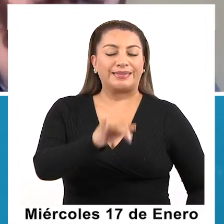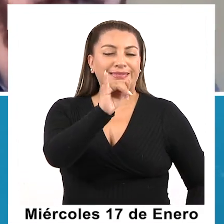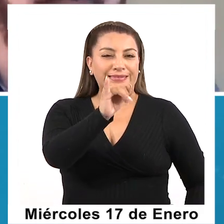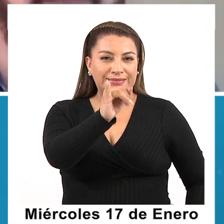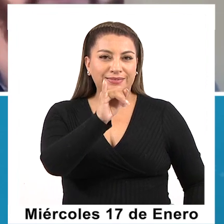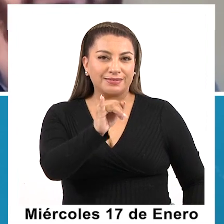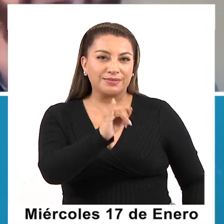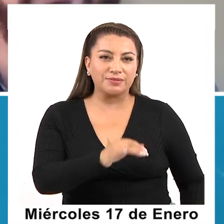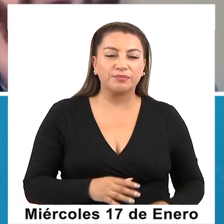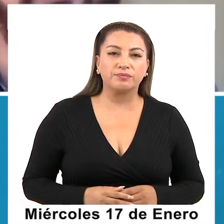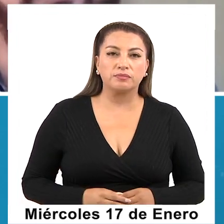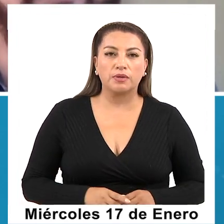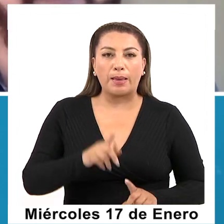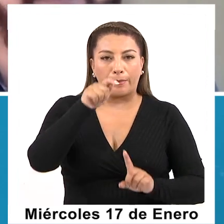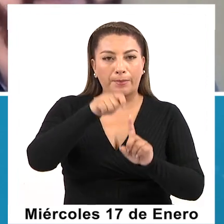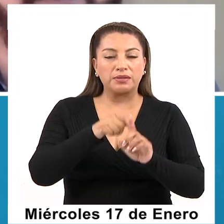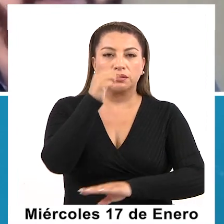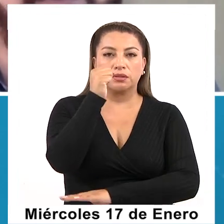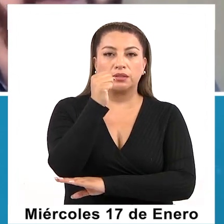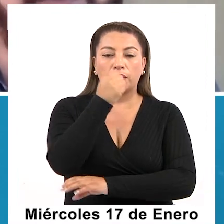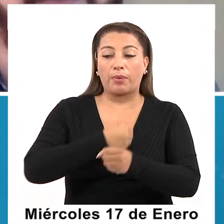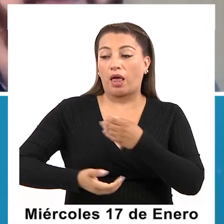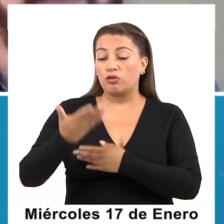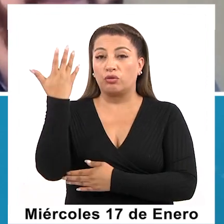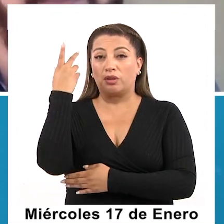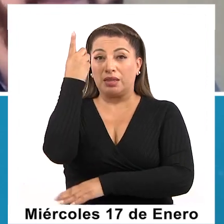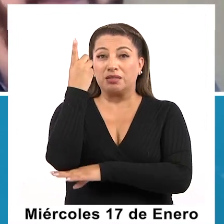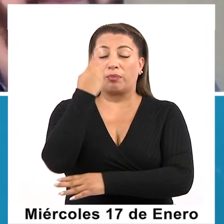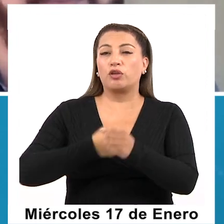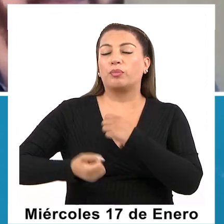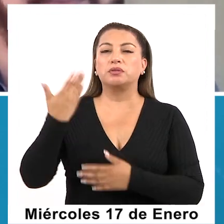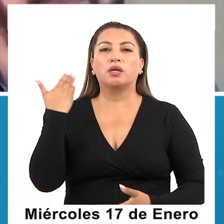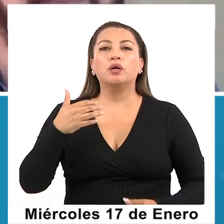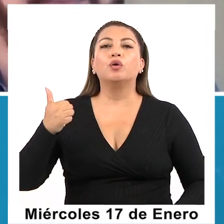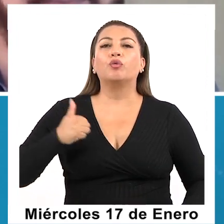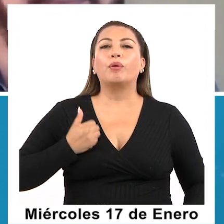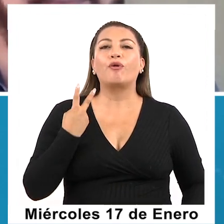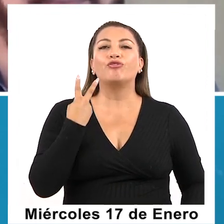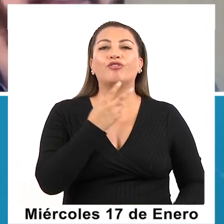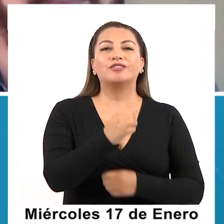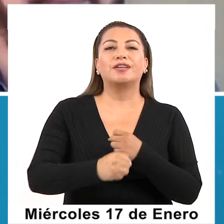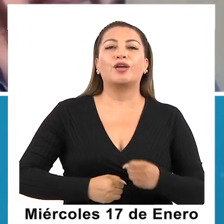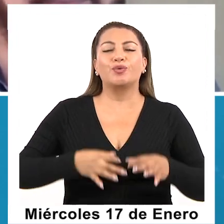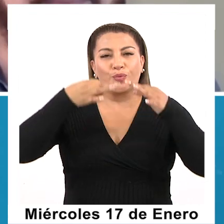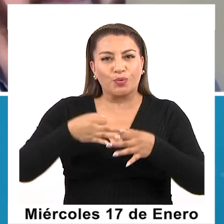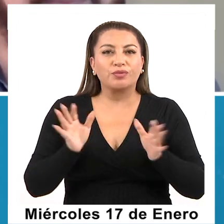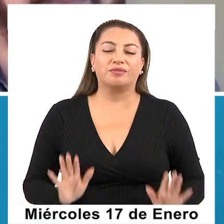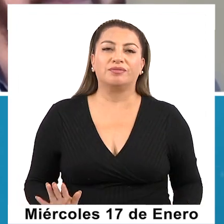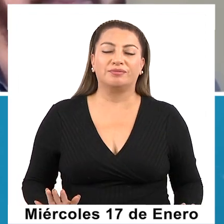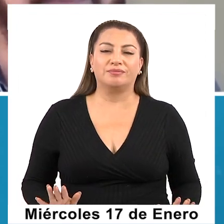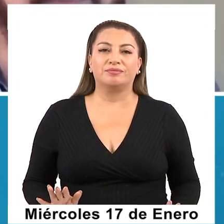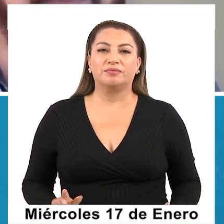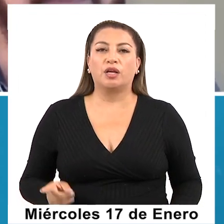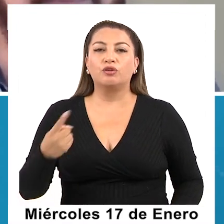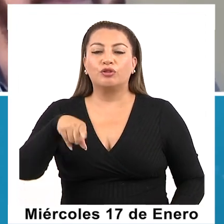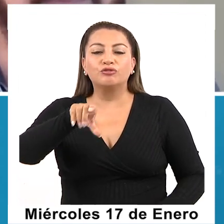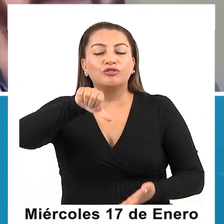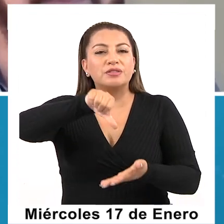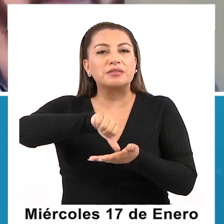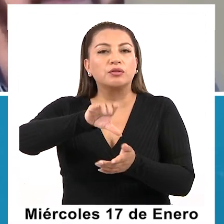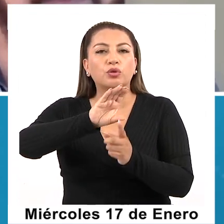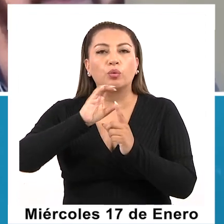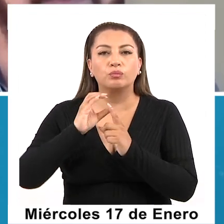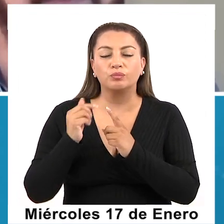Sí, en diciembre, en diciembre recién pasado, cumplimos dos años exactamente como centro cultural.